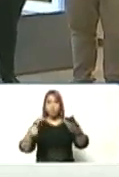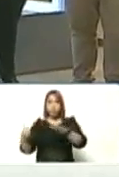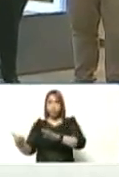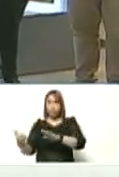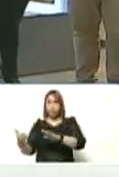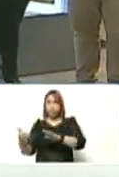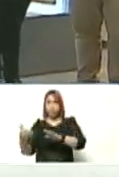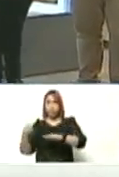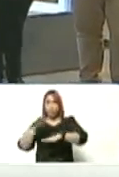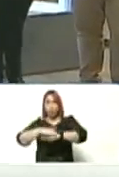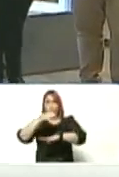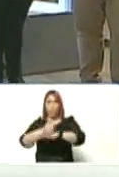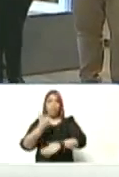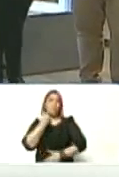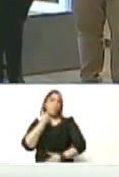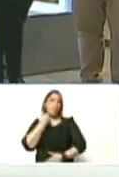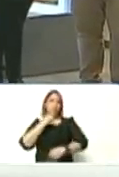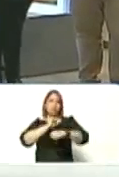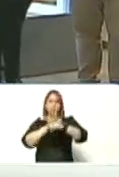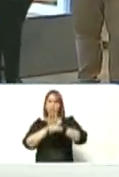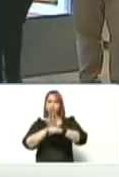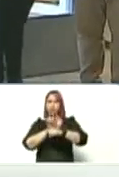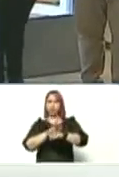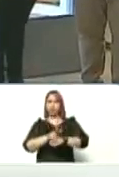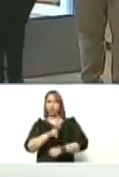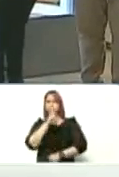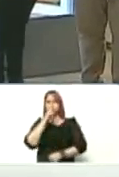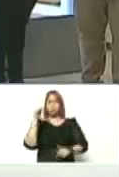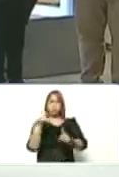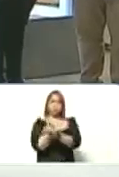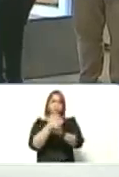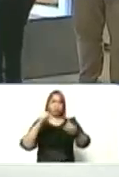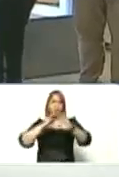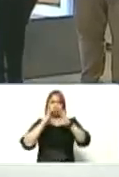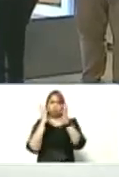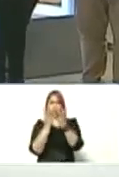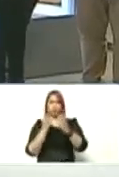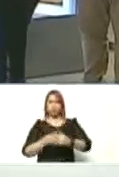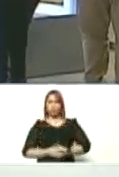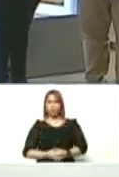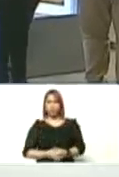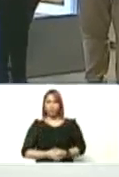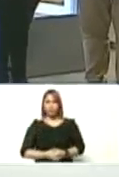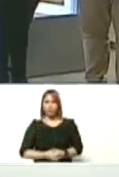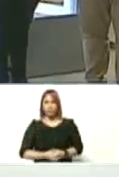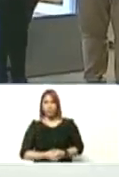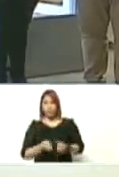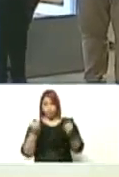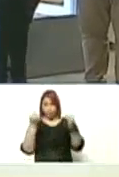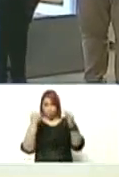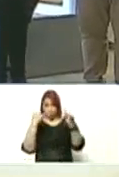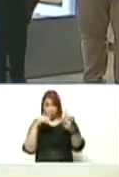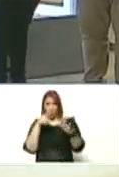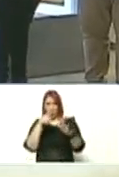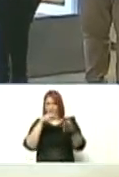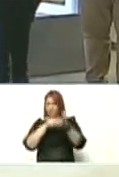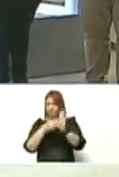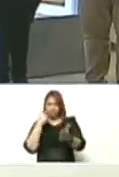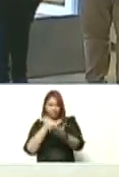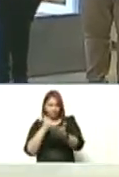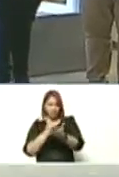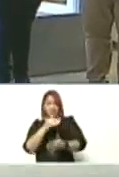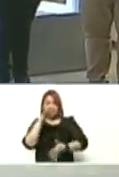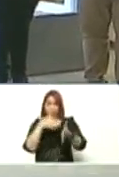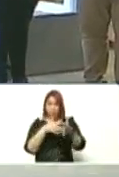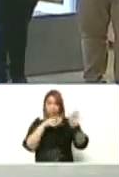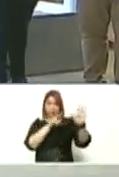enfermedad de esta pandemia que ha azotado al mundo de estos números fíjense ustedes cinco